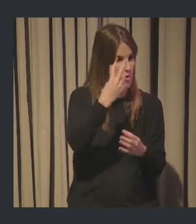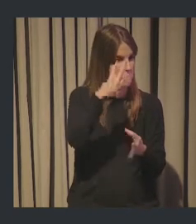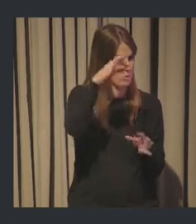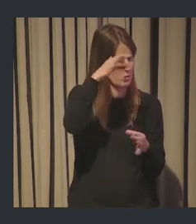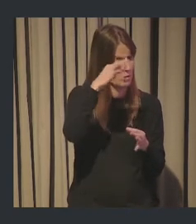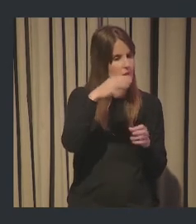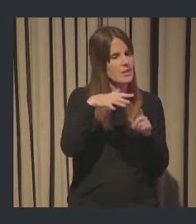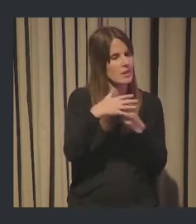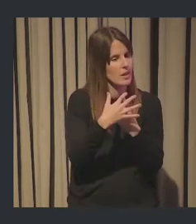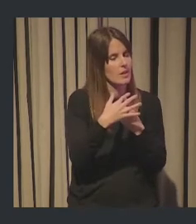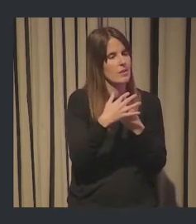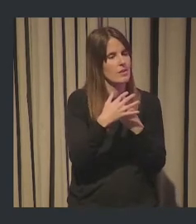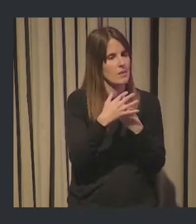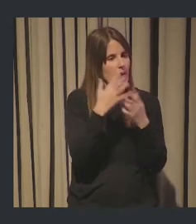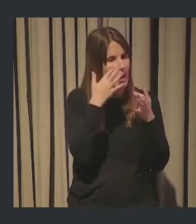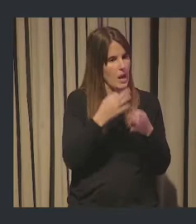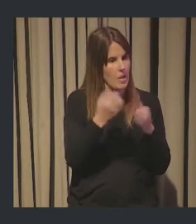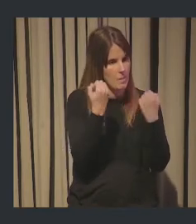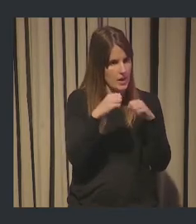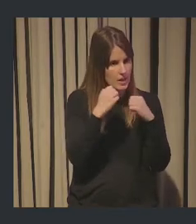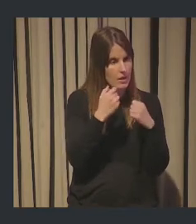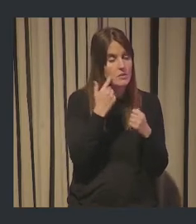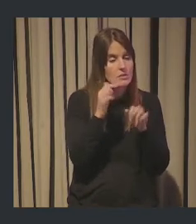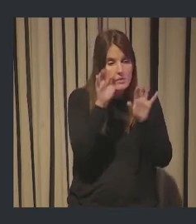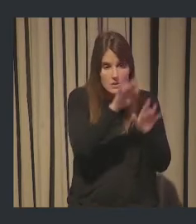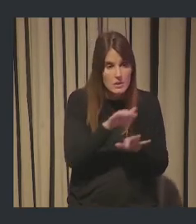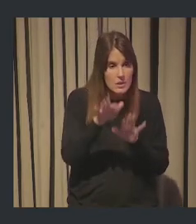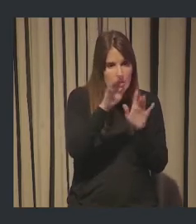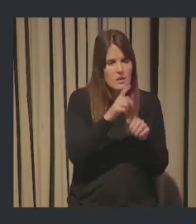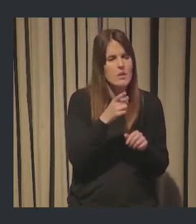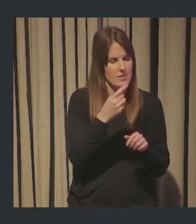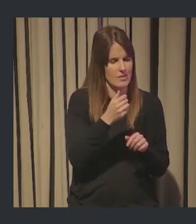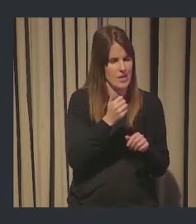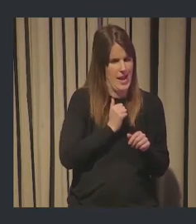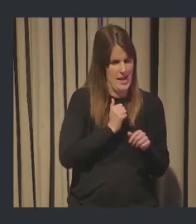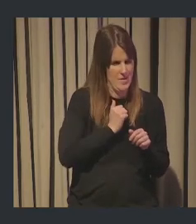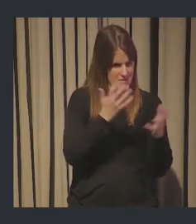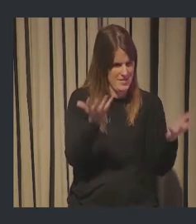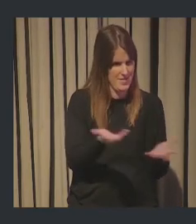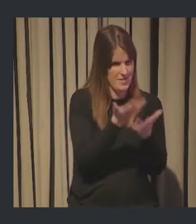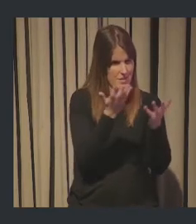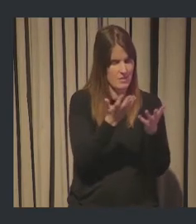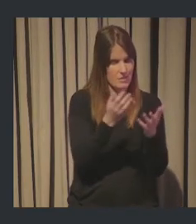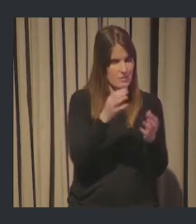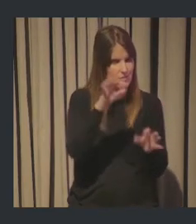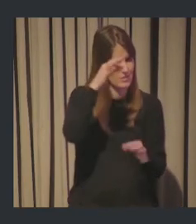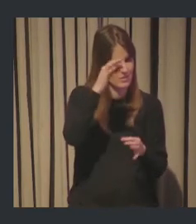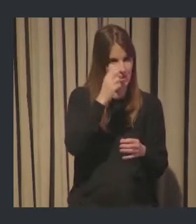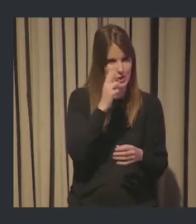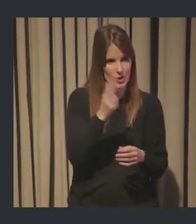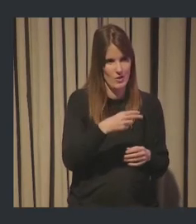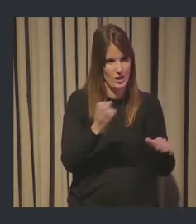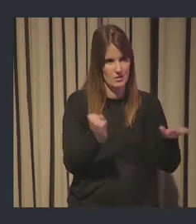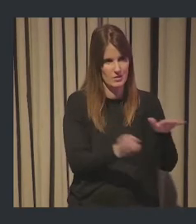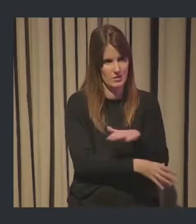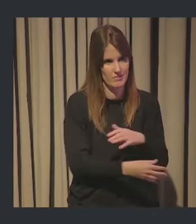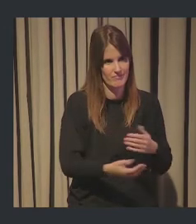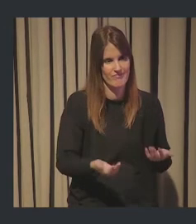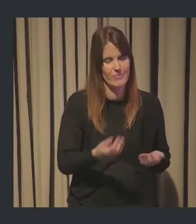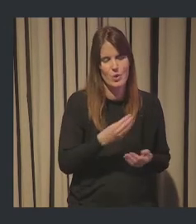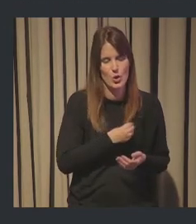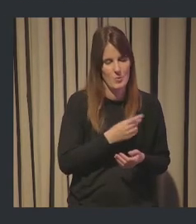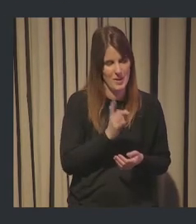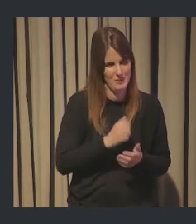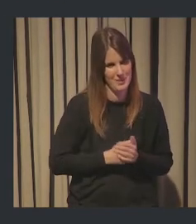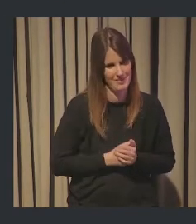el caso práctico. Si en dos hojas nos hemos convencido de que esto es innovador y deberíais poneros en contacto, es que no es innovación o que es que el caso no merece la